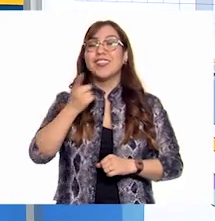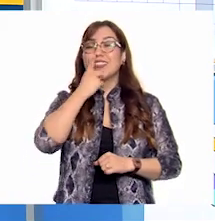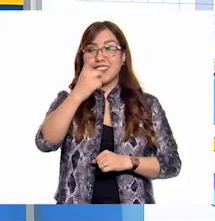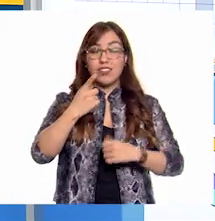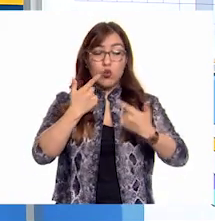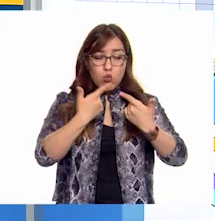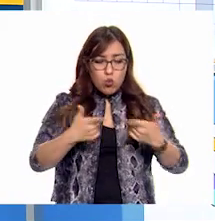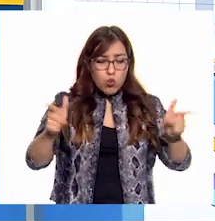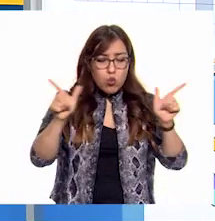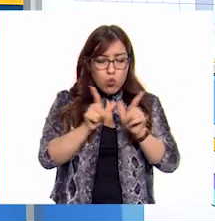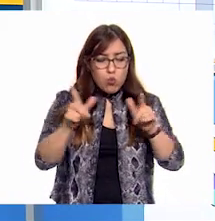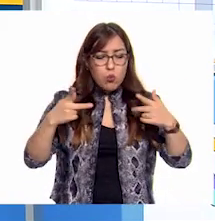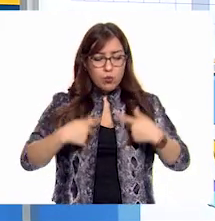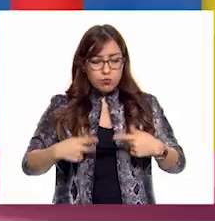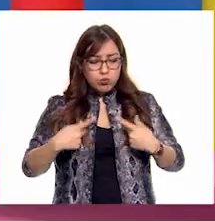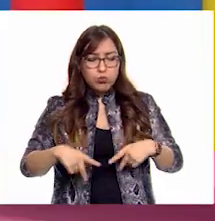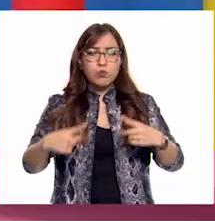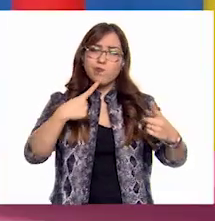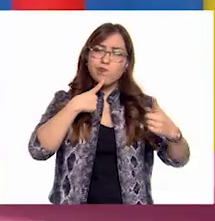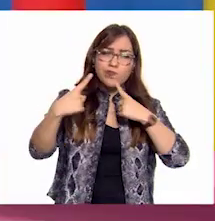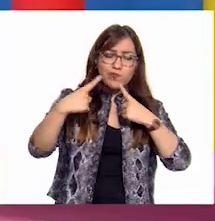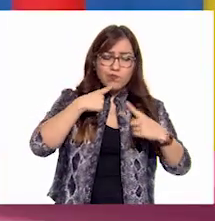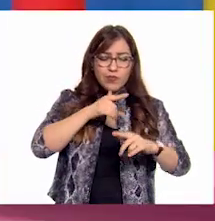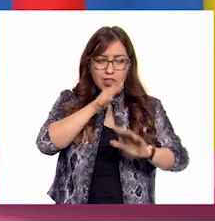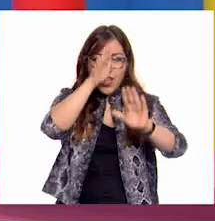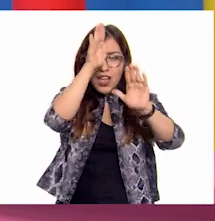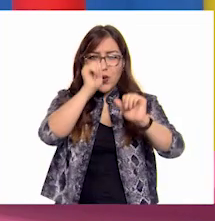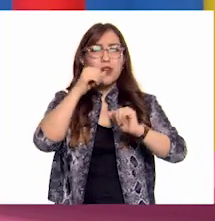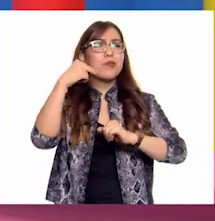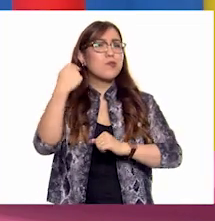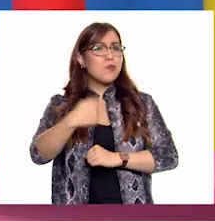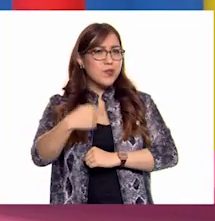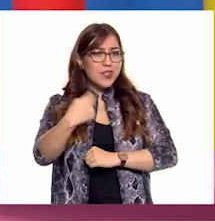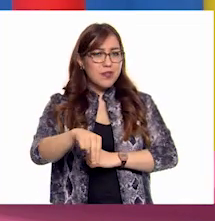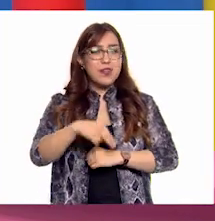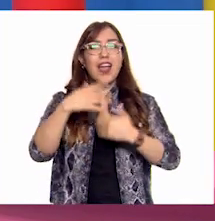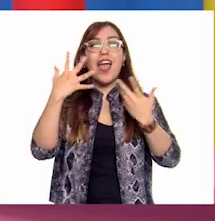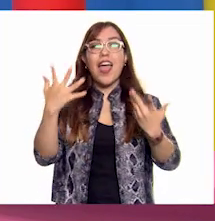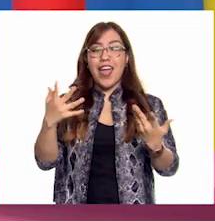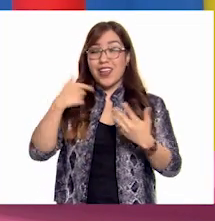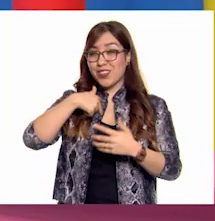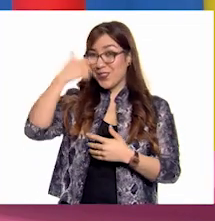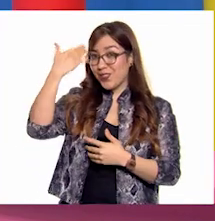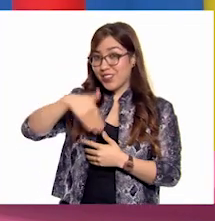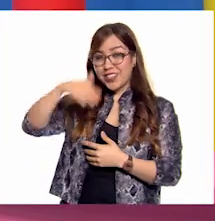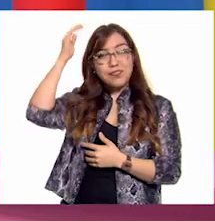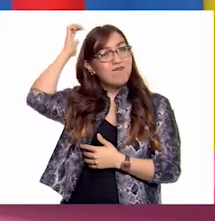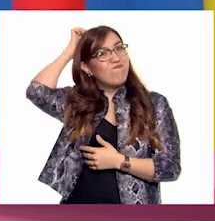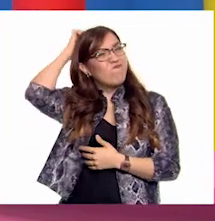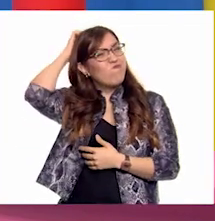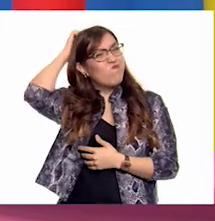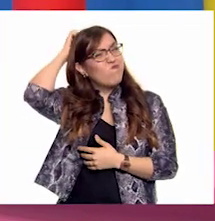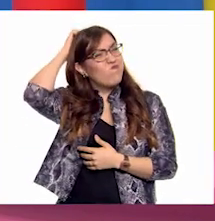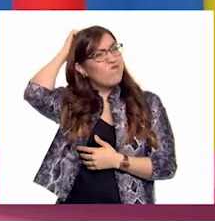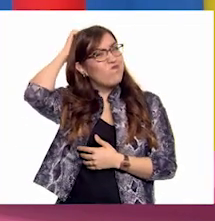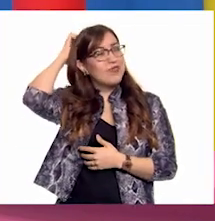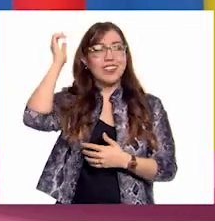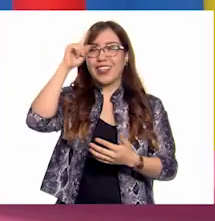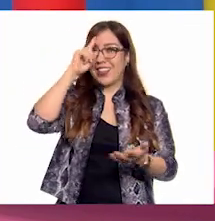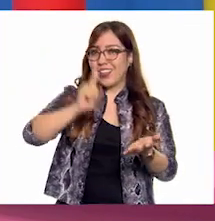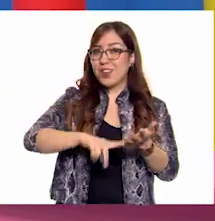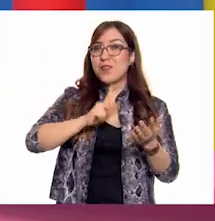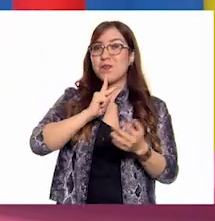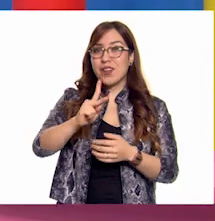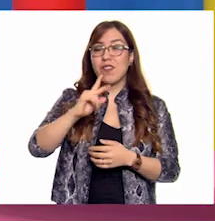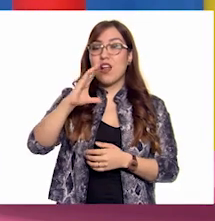un grupo. ¿Qué es? ¡Ah! Bueno, pues estos son los consensos. ¡Delén! Y creo, creo saber cuál es la palabra